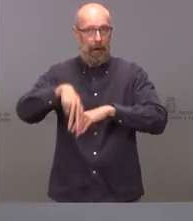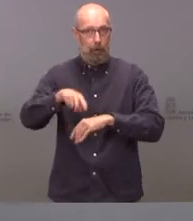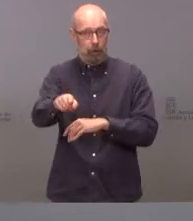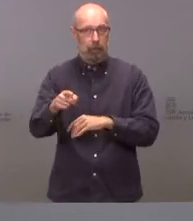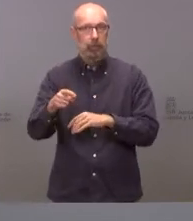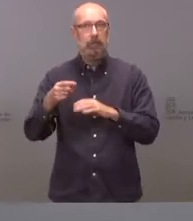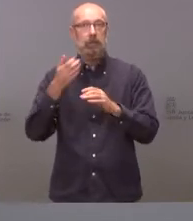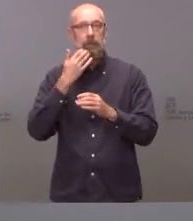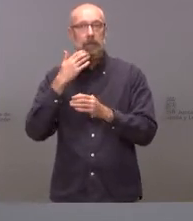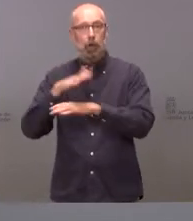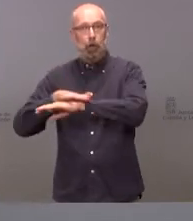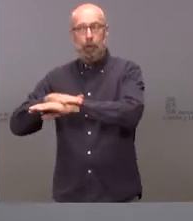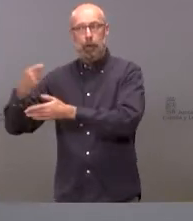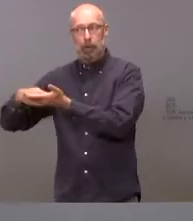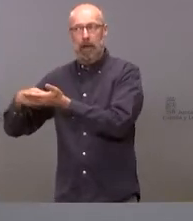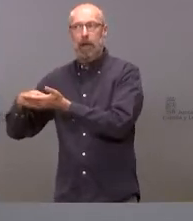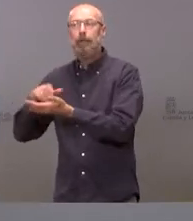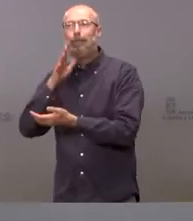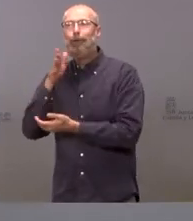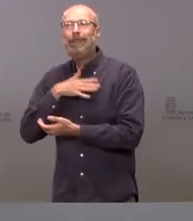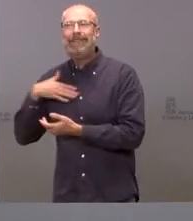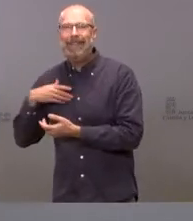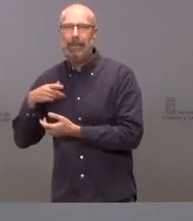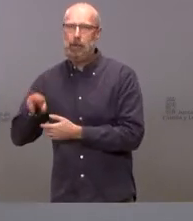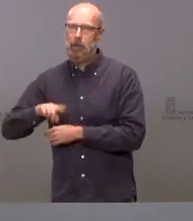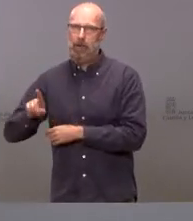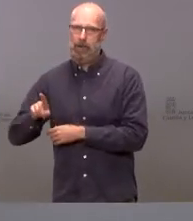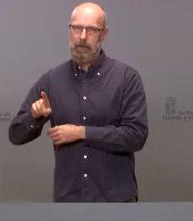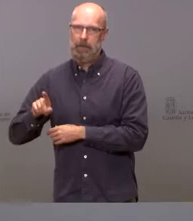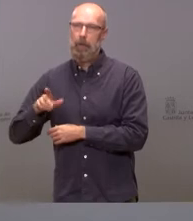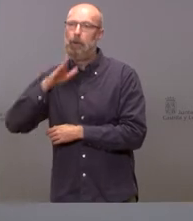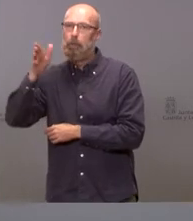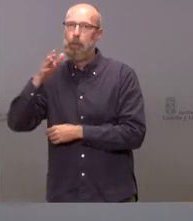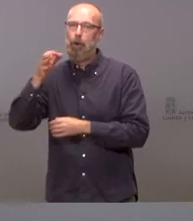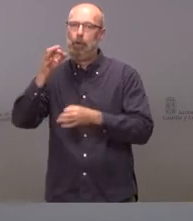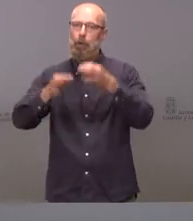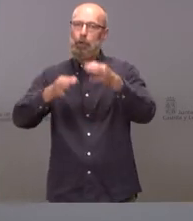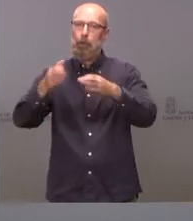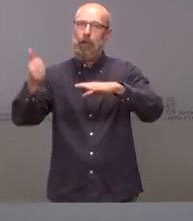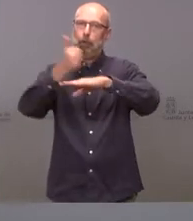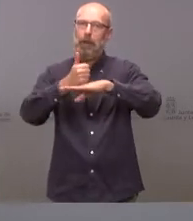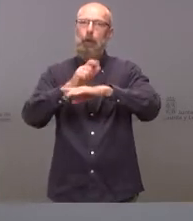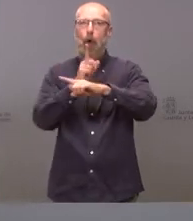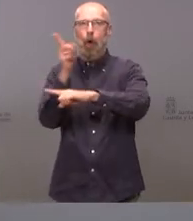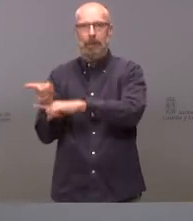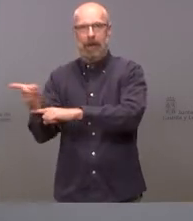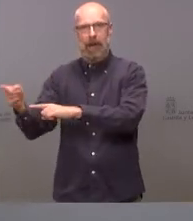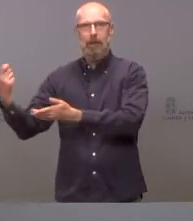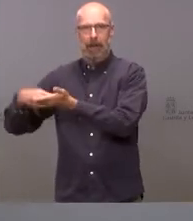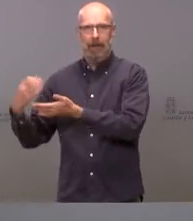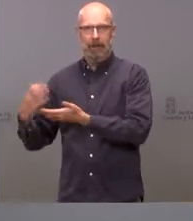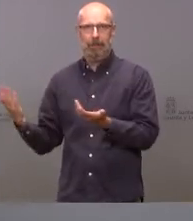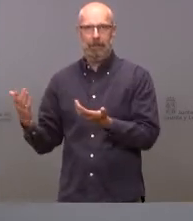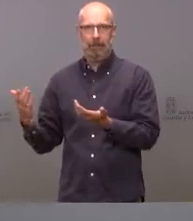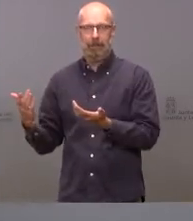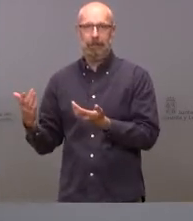nos tiene que pagar no es porque el gobierno quiere sino porque hay una sentencia del Tribunal Supremo que le obliga y por tanto esta idea que nos plantea el delegado